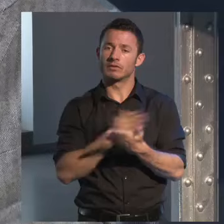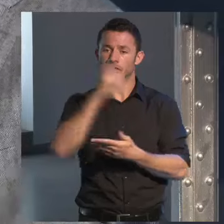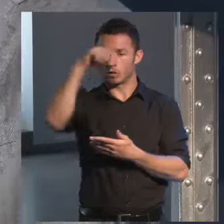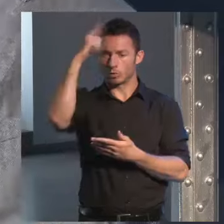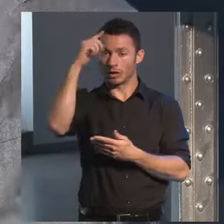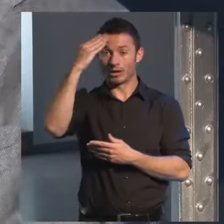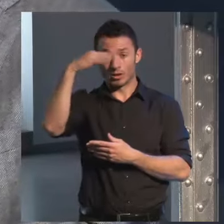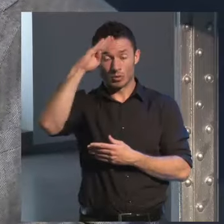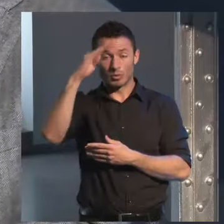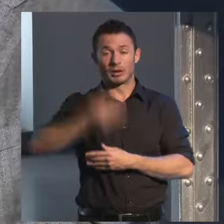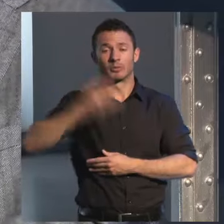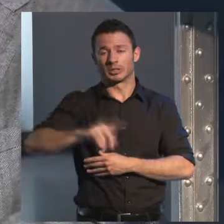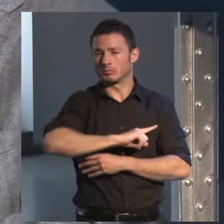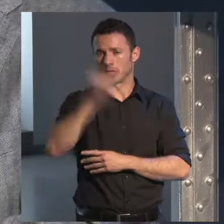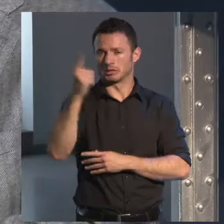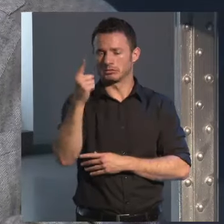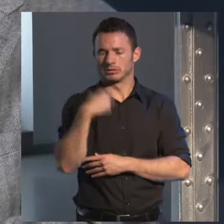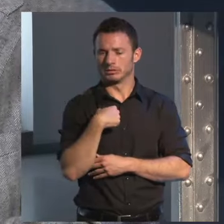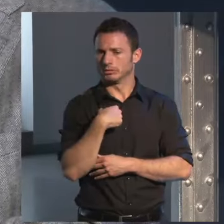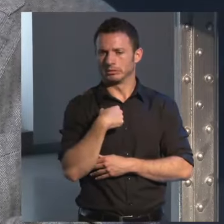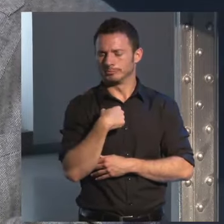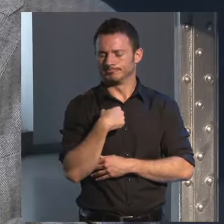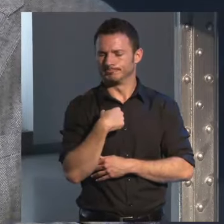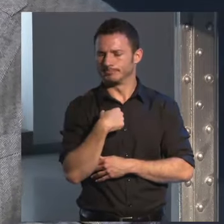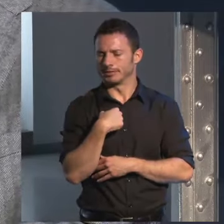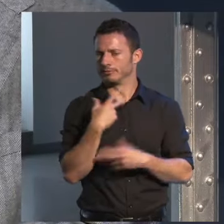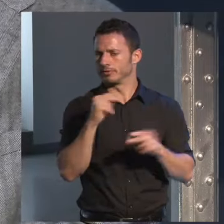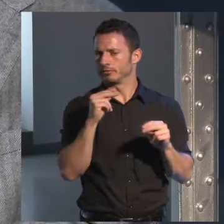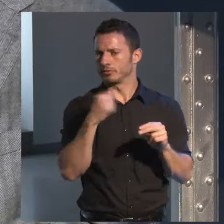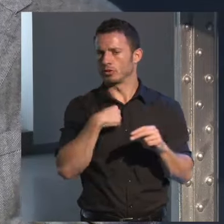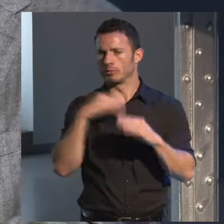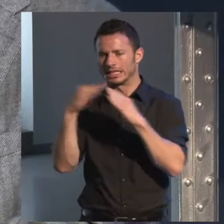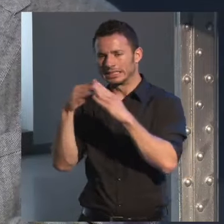se acabó aquí esta historia yo me voy para mi casa a escribir